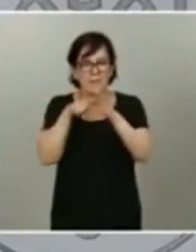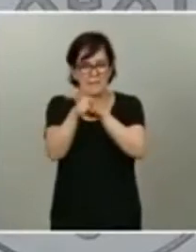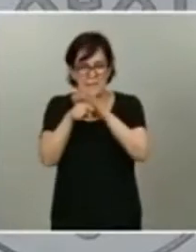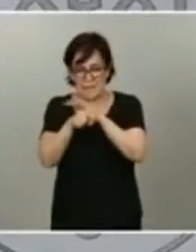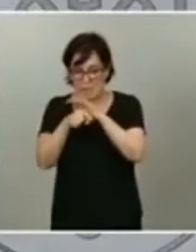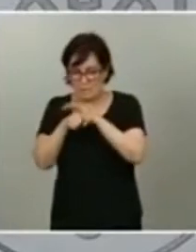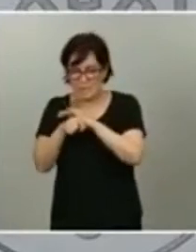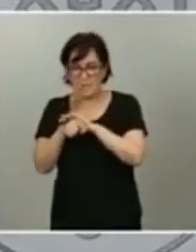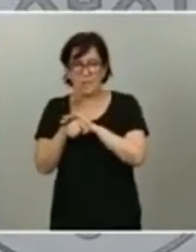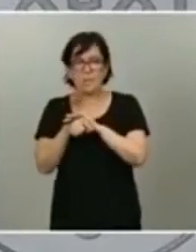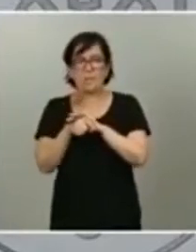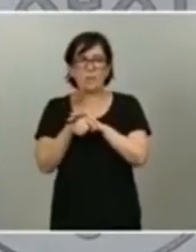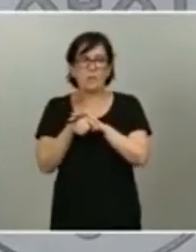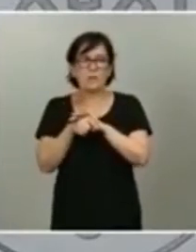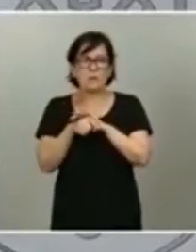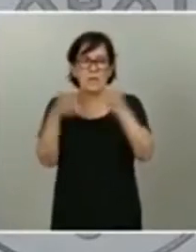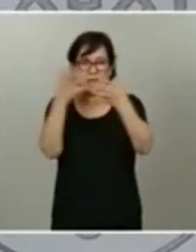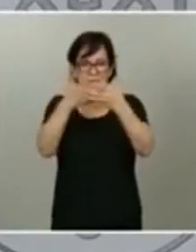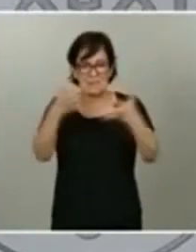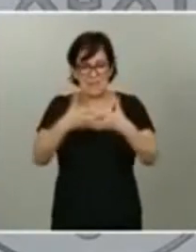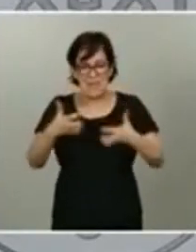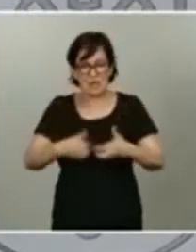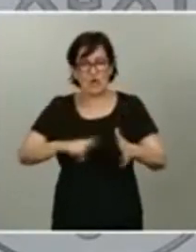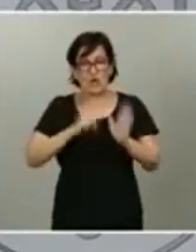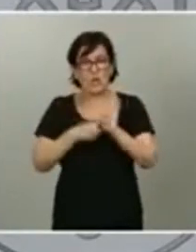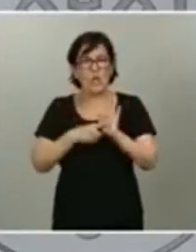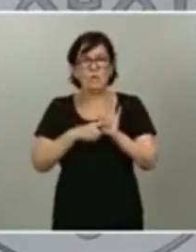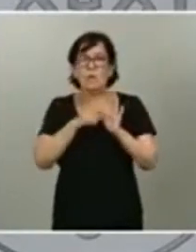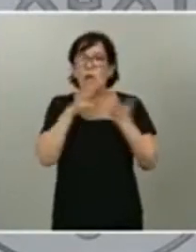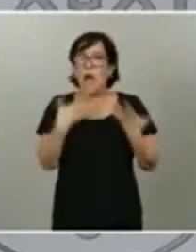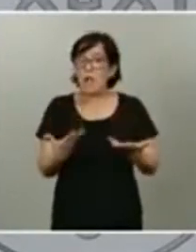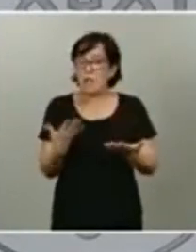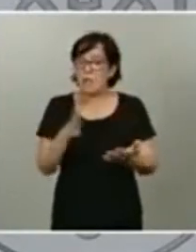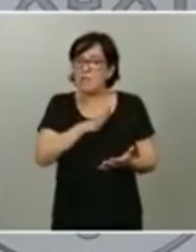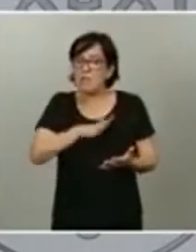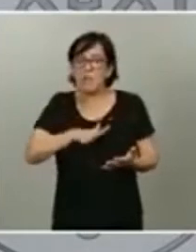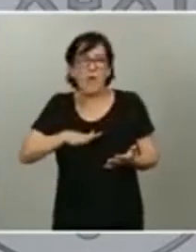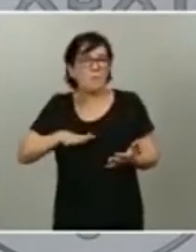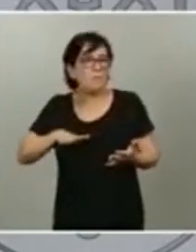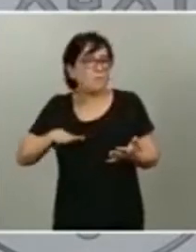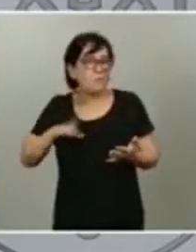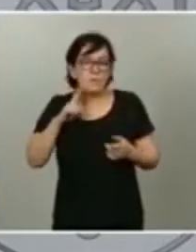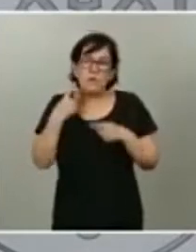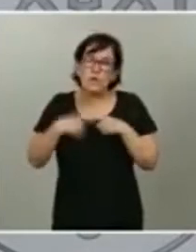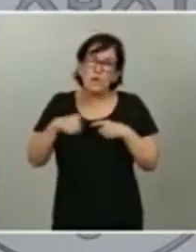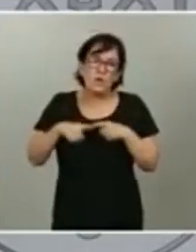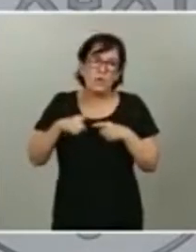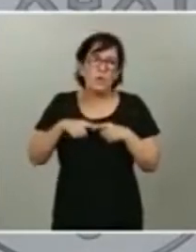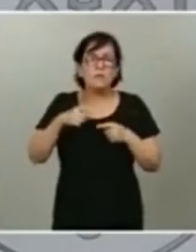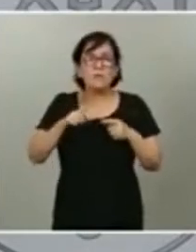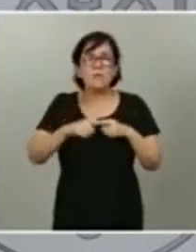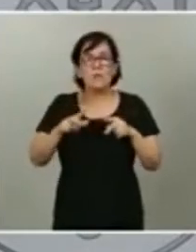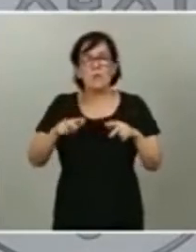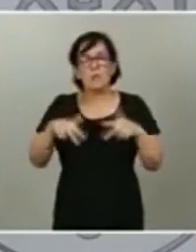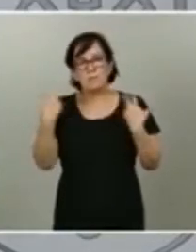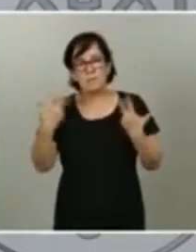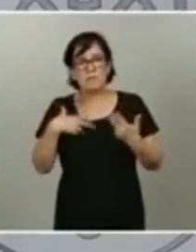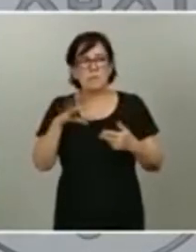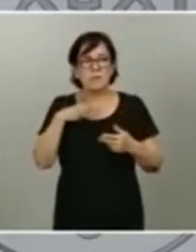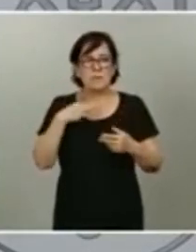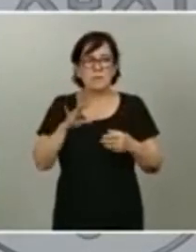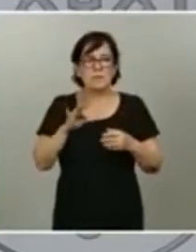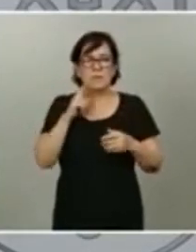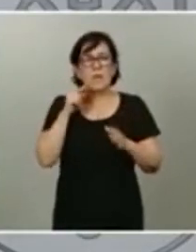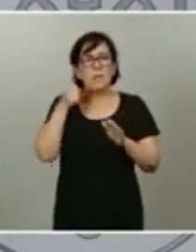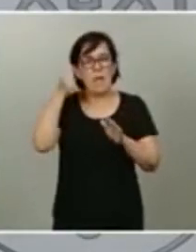correspondientes textos legislativos pero hoy por hoy son digamos que herramientas que nos permiten o que nos tienen que permitir profundizar